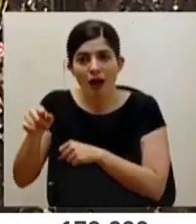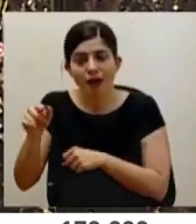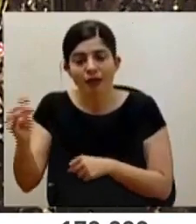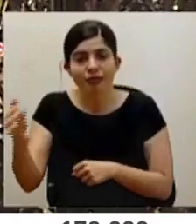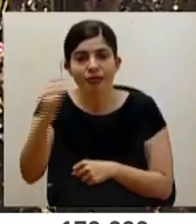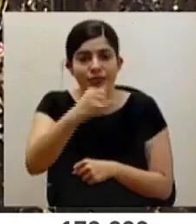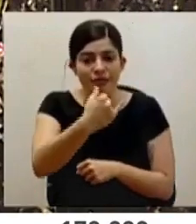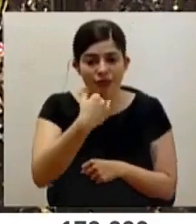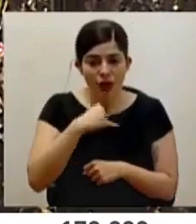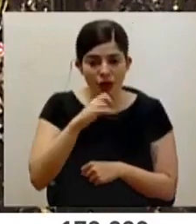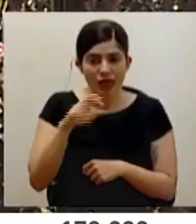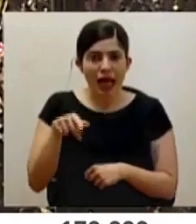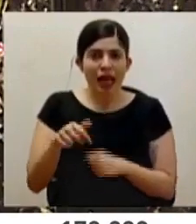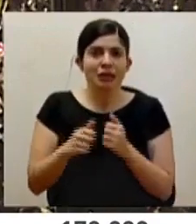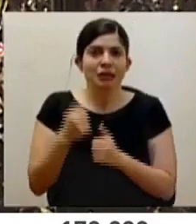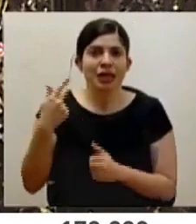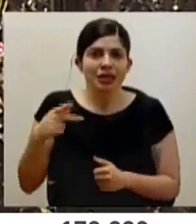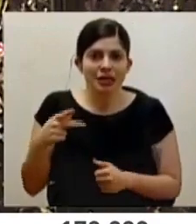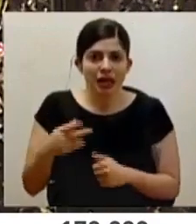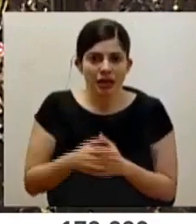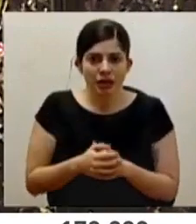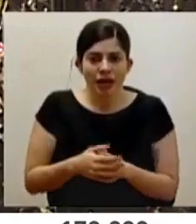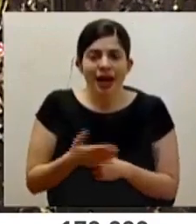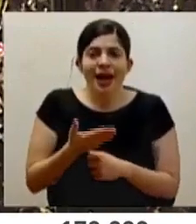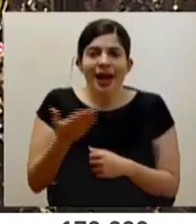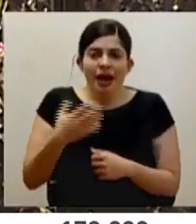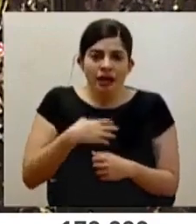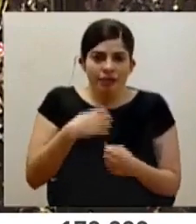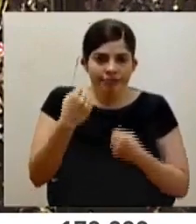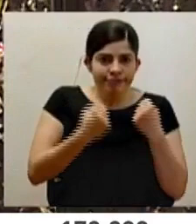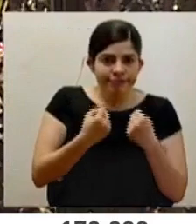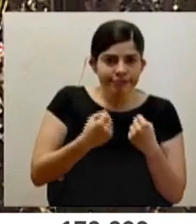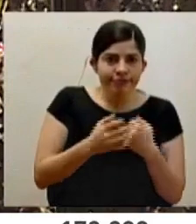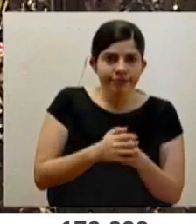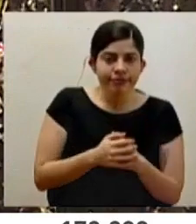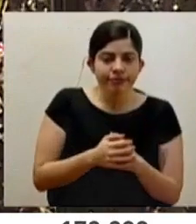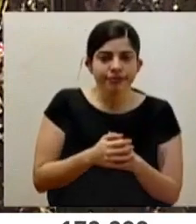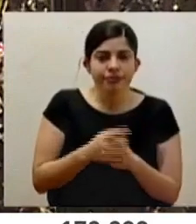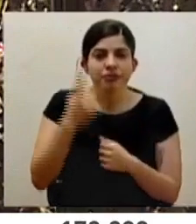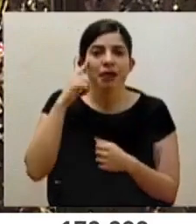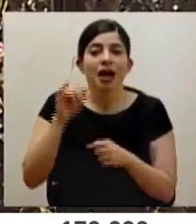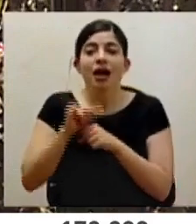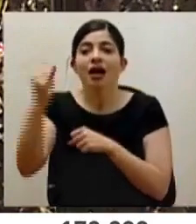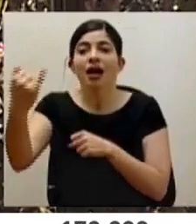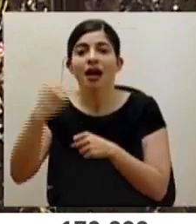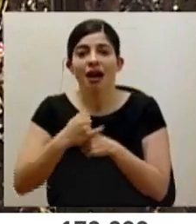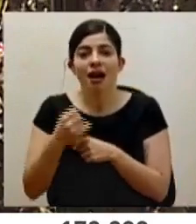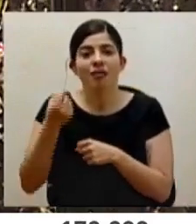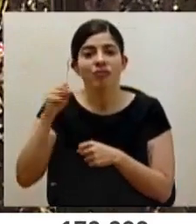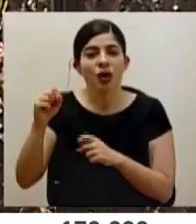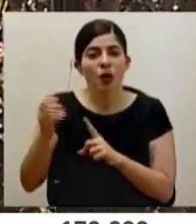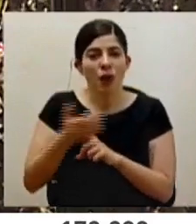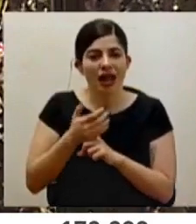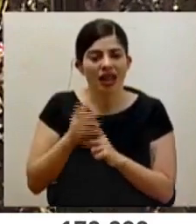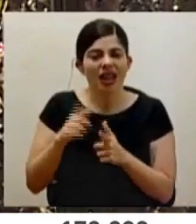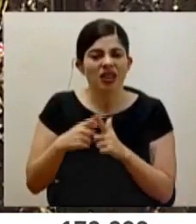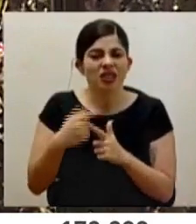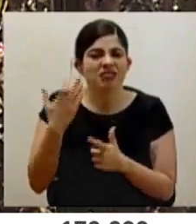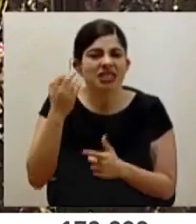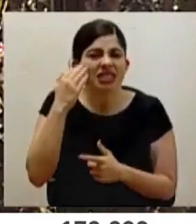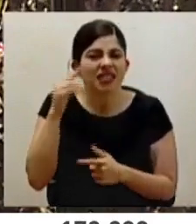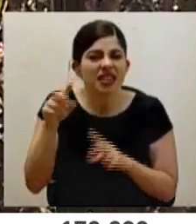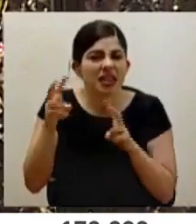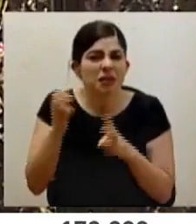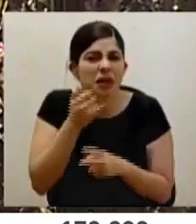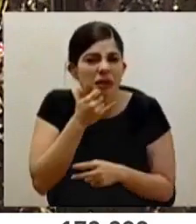hasta Costa Rica y luego regresarse para obviar la cuarentena obligatoria. Entonces quería saber qué pasó con ese